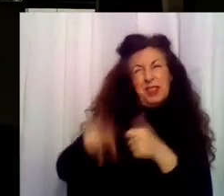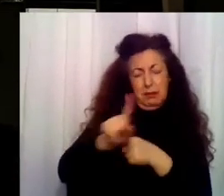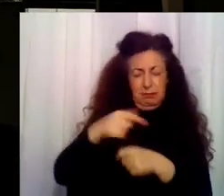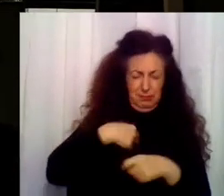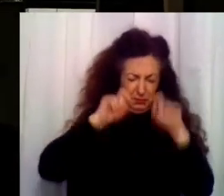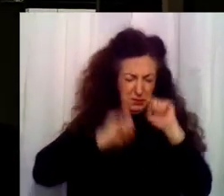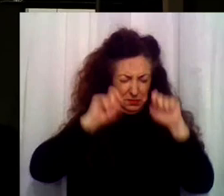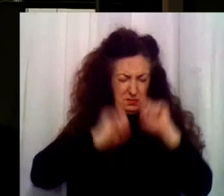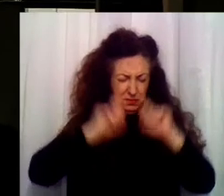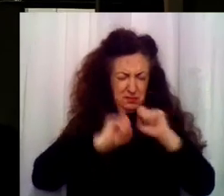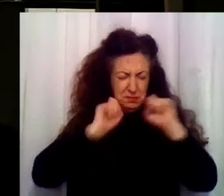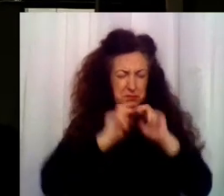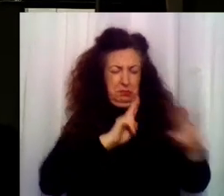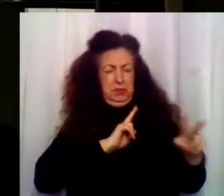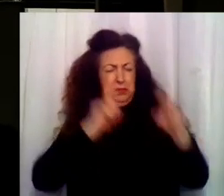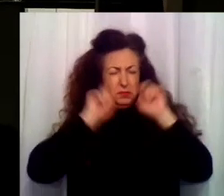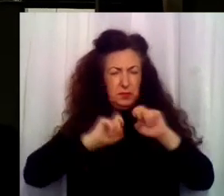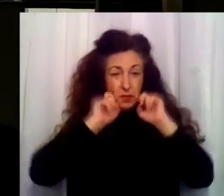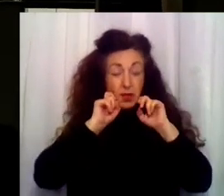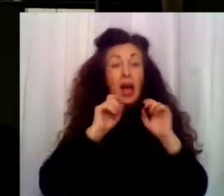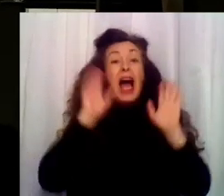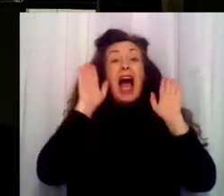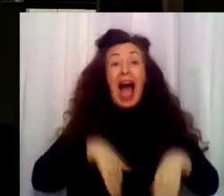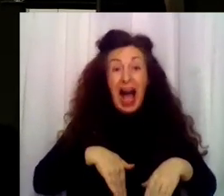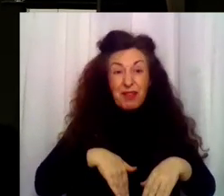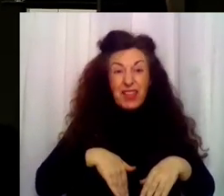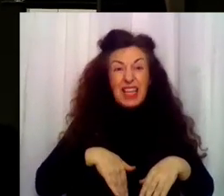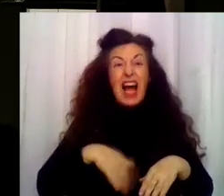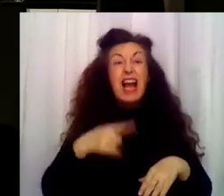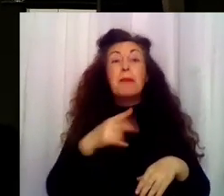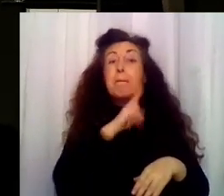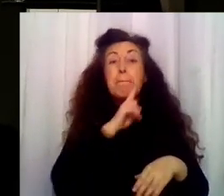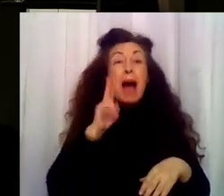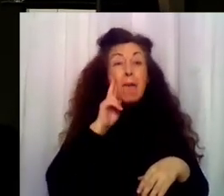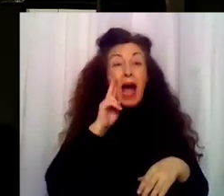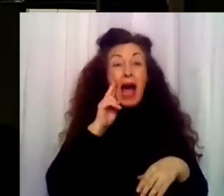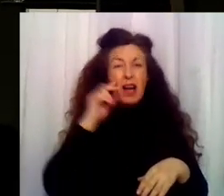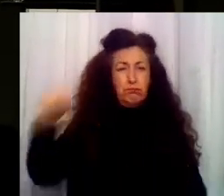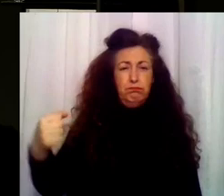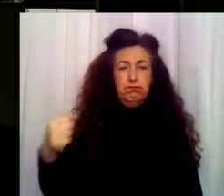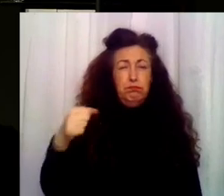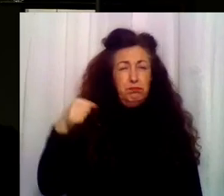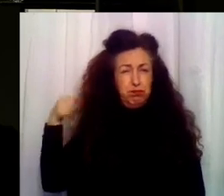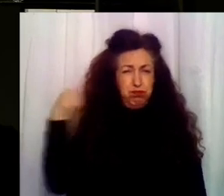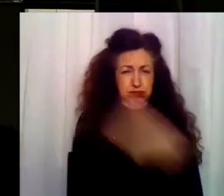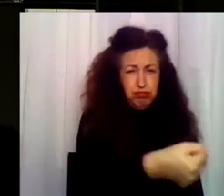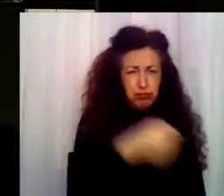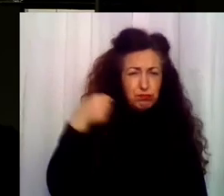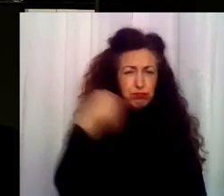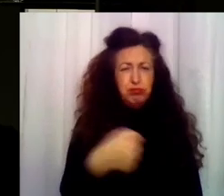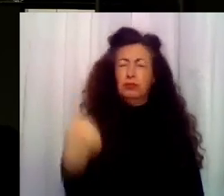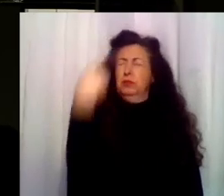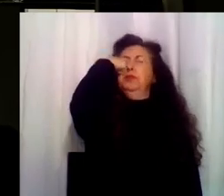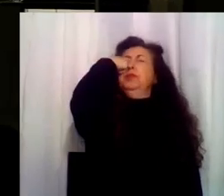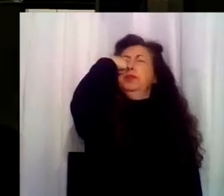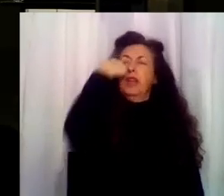disparadero, vamos. Le dio en el ojo con un anillo que tiene un escarabajo. Oye, tú la acorralaste. Bueno, acorralarla tampoco, se me puso delante de la puerta.